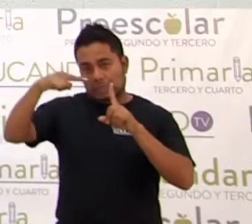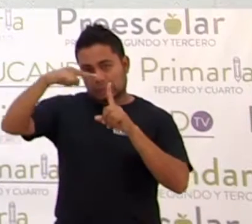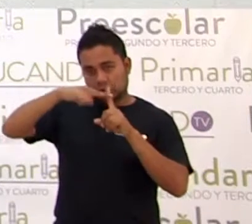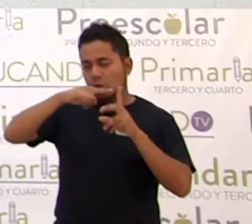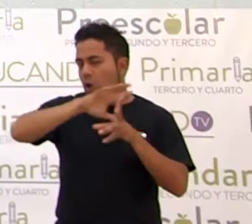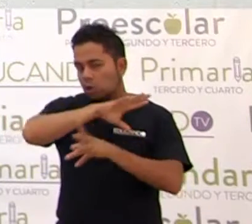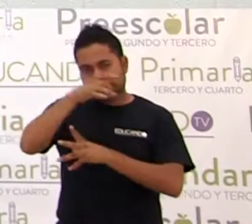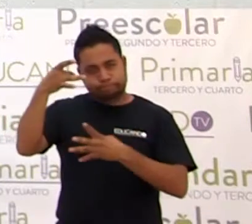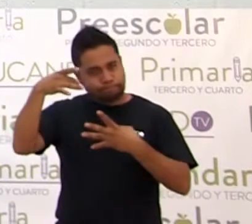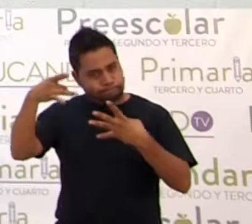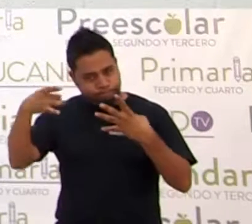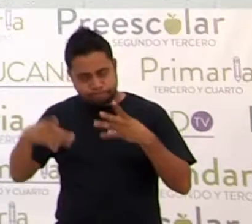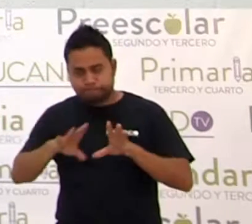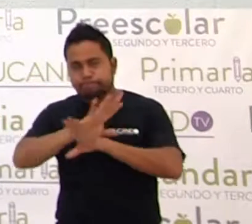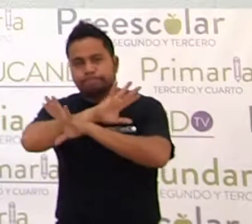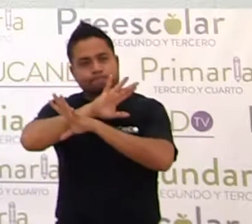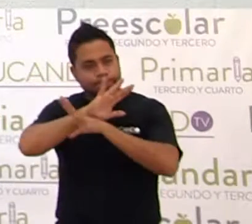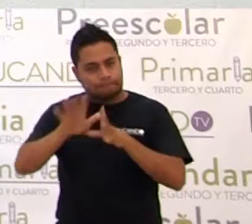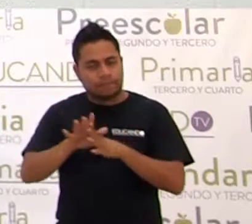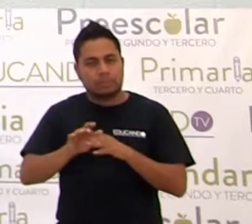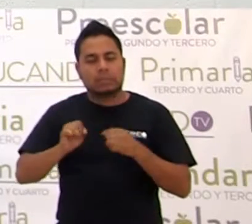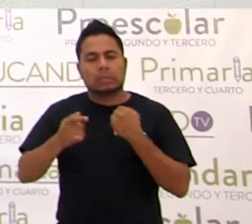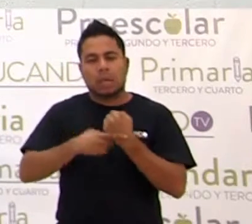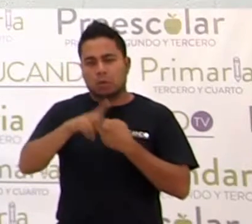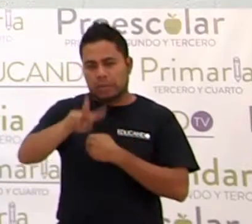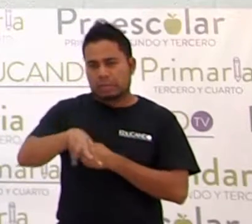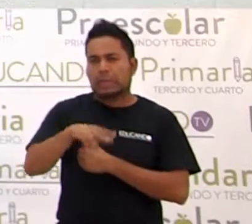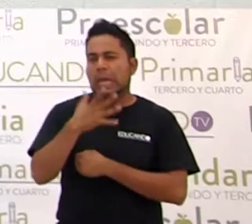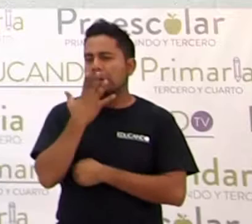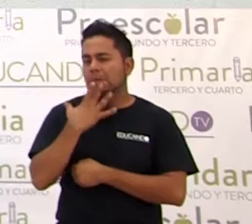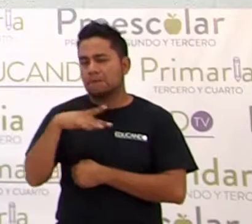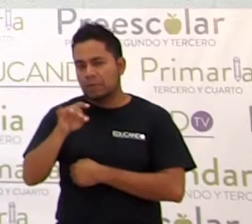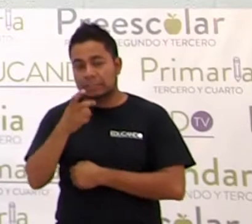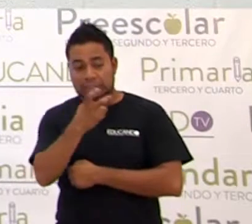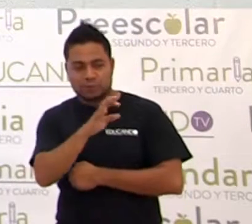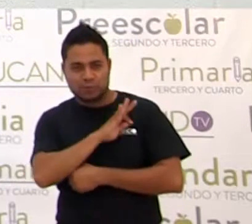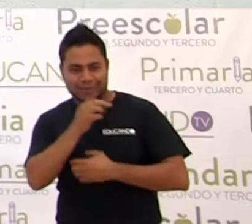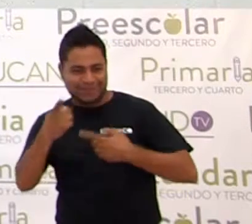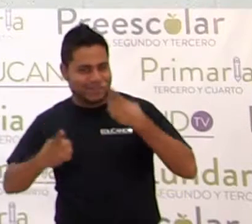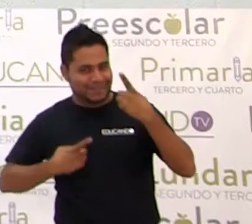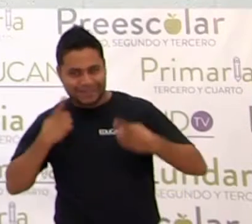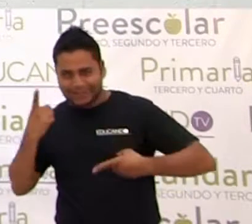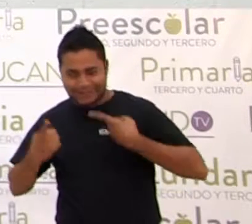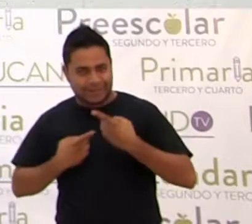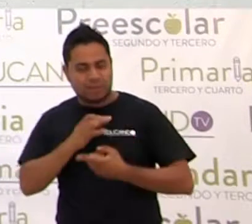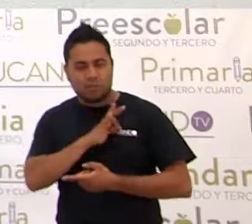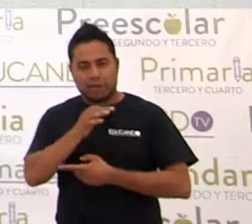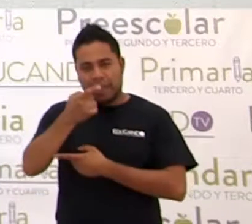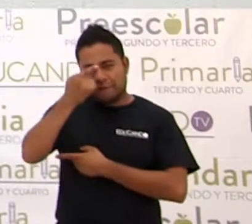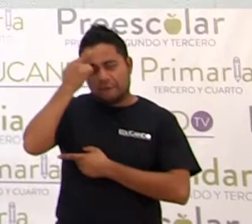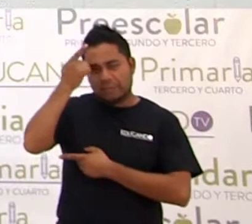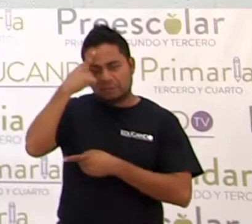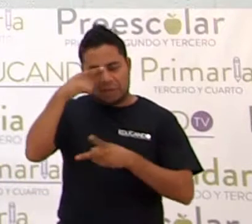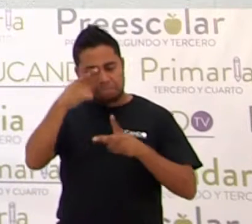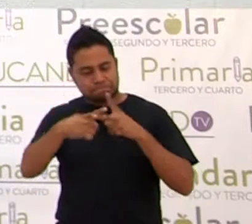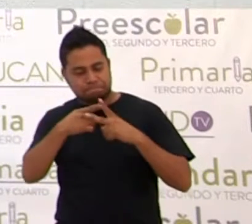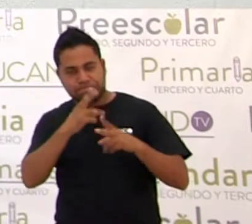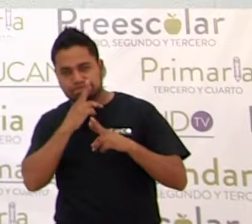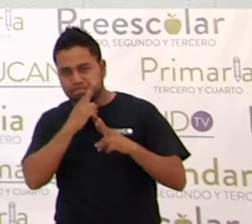división, ¿sí? Y es algo, algo sencillo. Es divertido, ¿sí? Y fácil de resolver. ver,